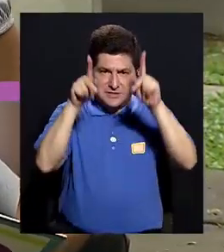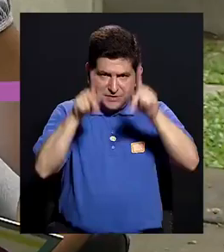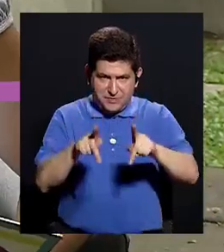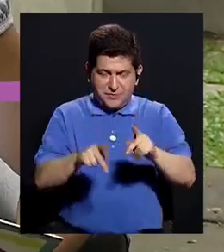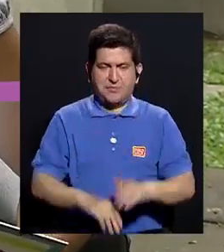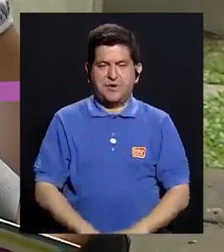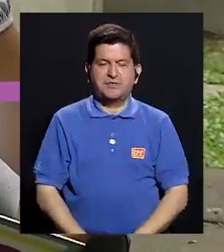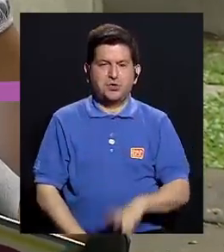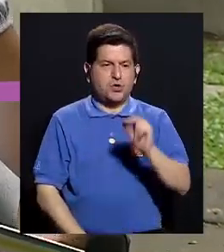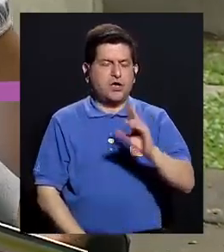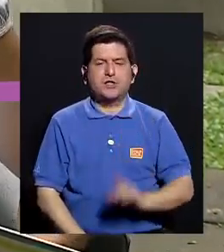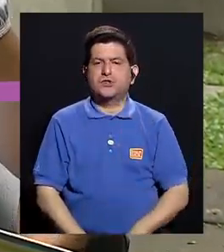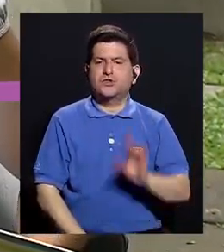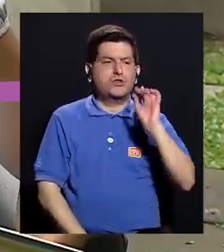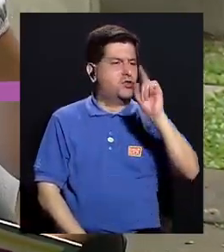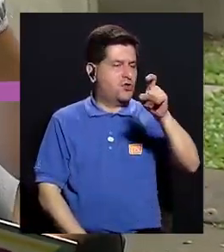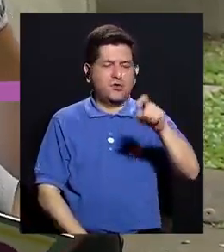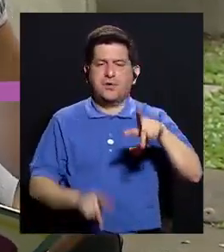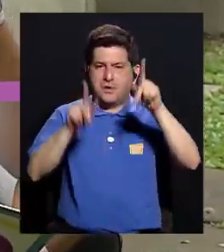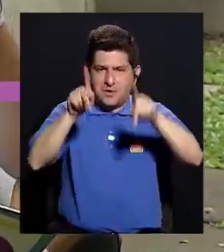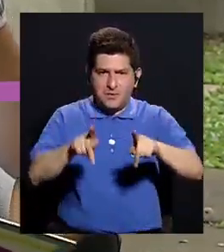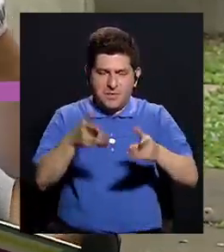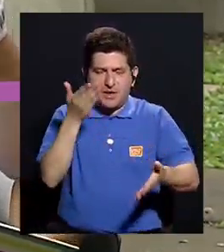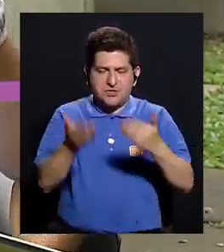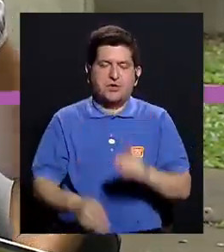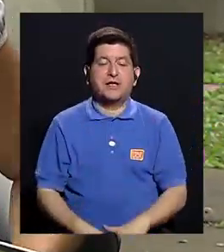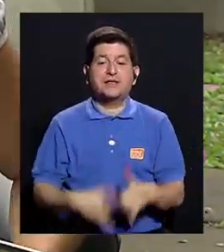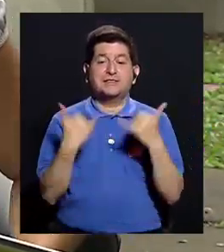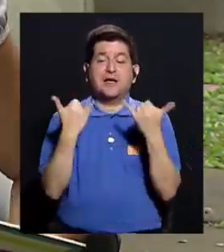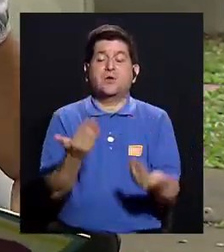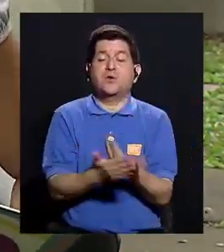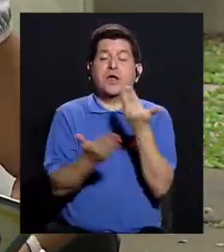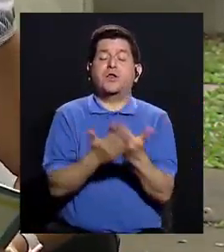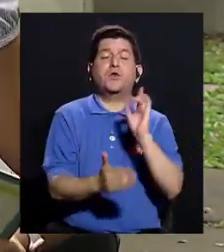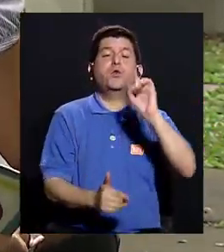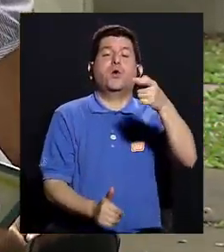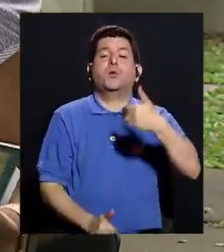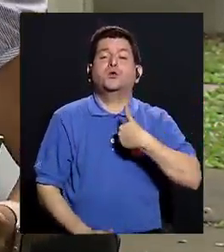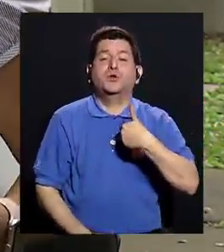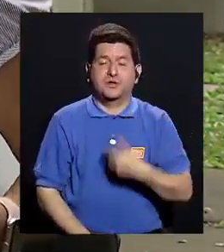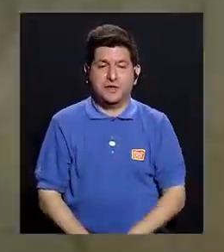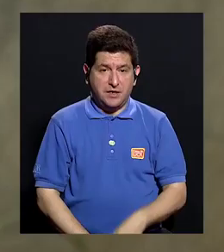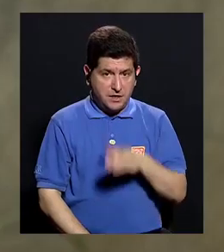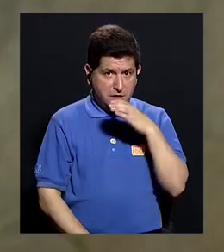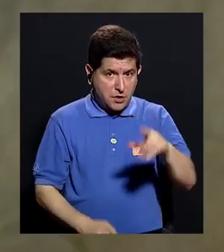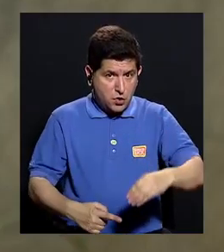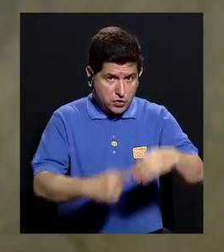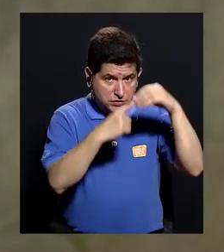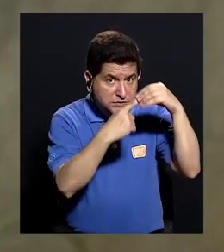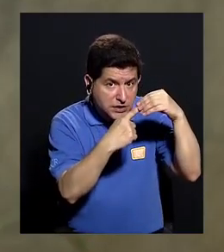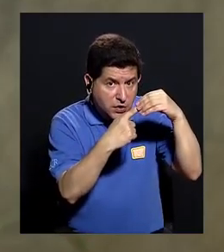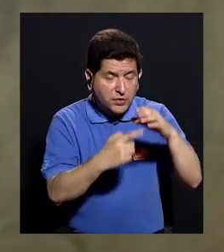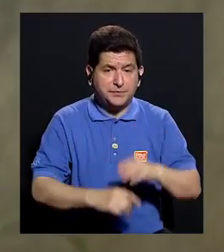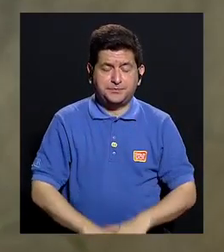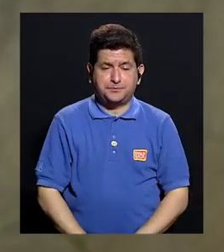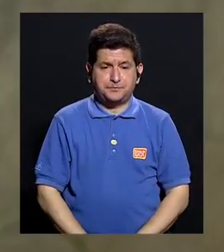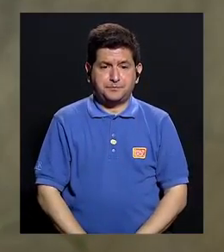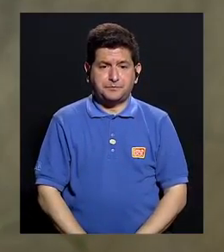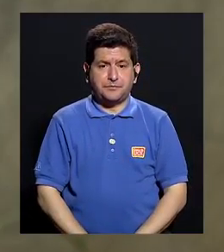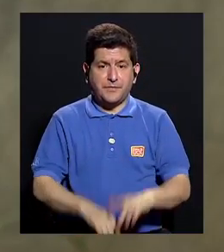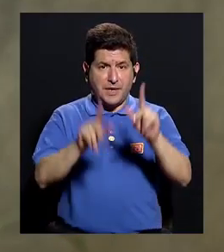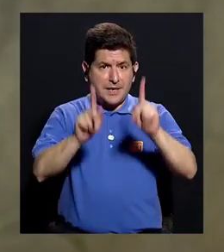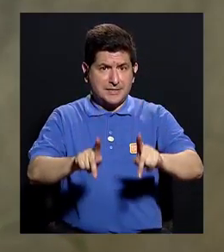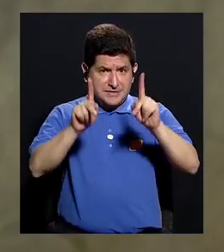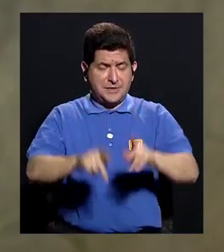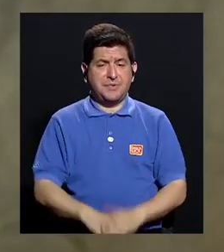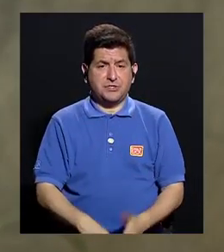Personas que aún no están diagnosticadas, personas que recién están diagnosticadas, ¿verdad? Ok, bueno, la recomendación principalmente, si